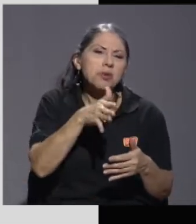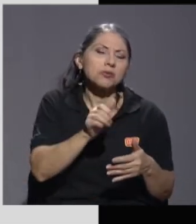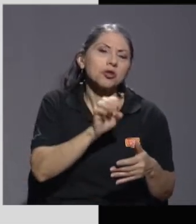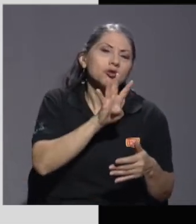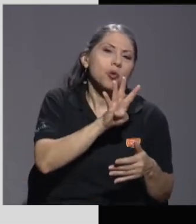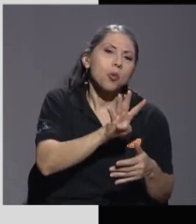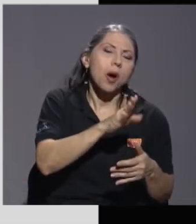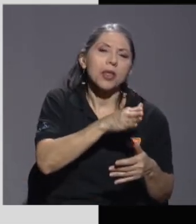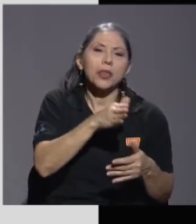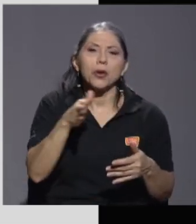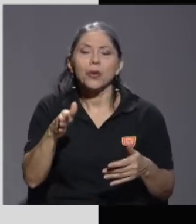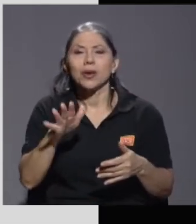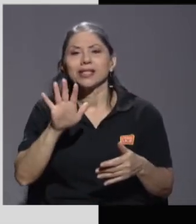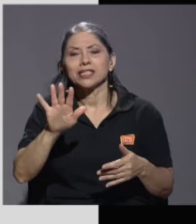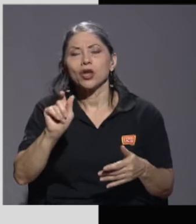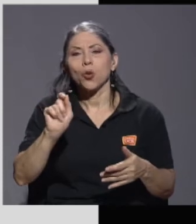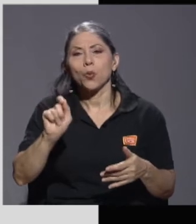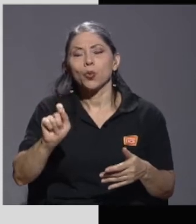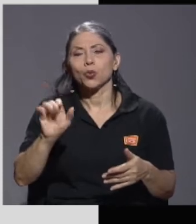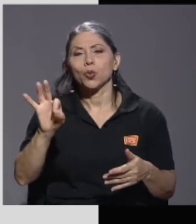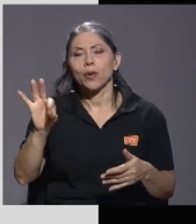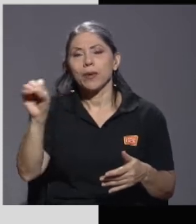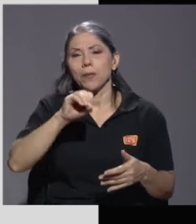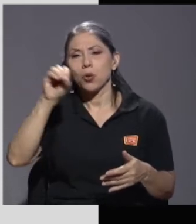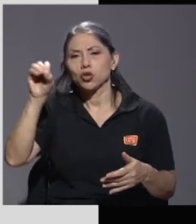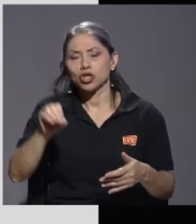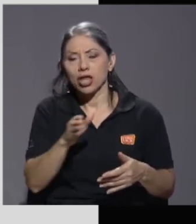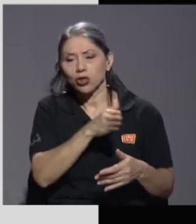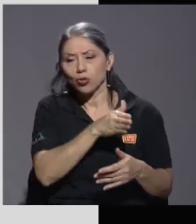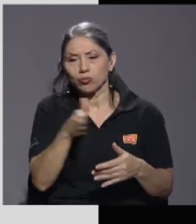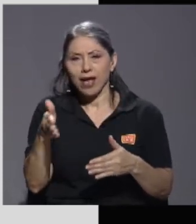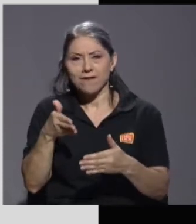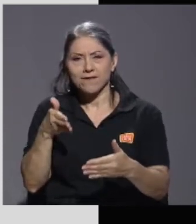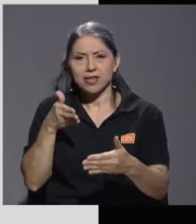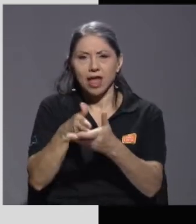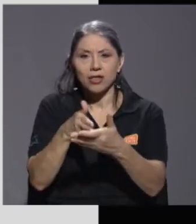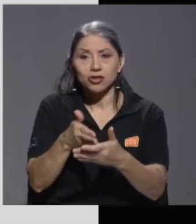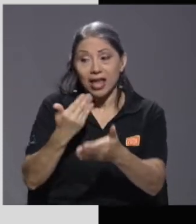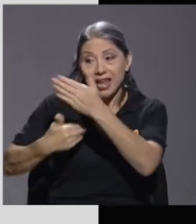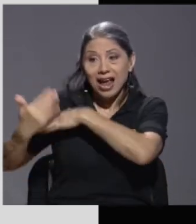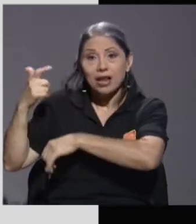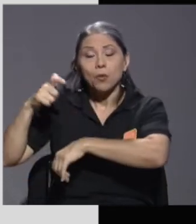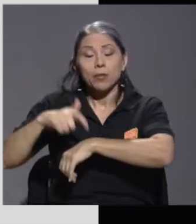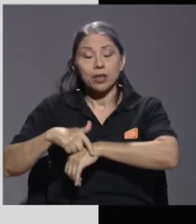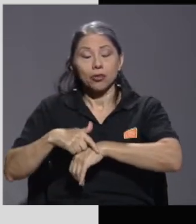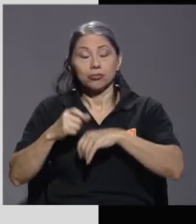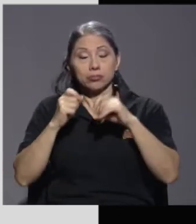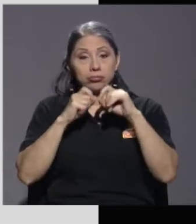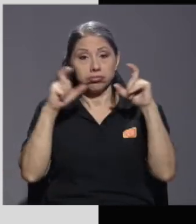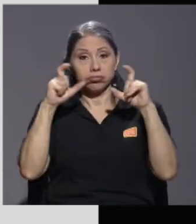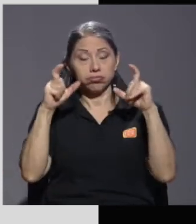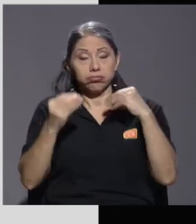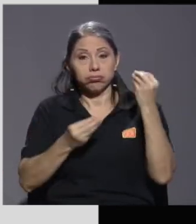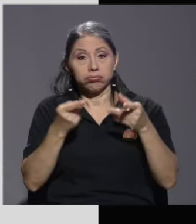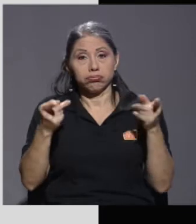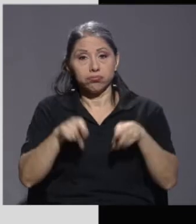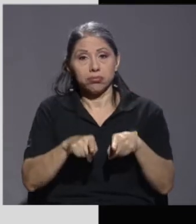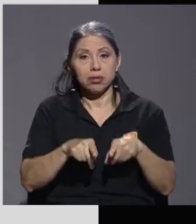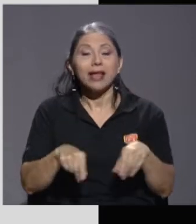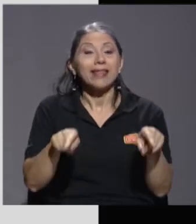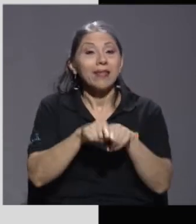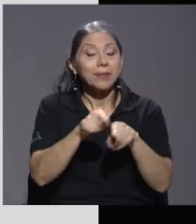y el 5.8%, 5.9%, ¿verdad? En ese momento parecía increíble el efecto. De hecho, las otras